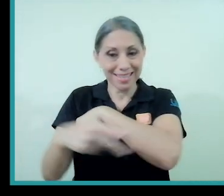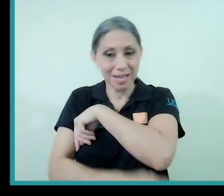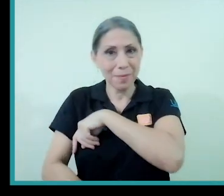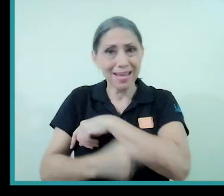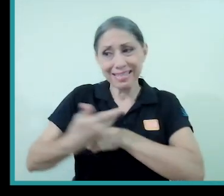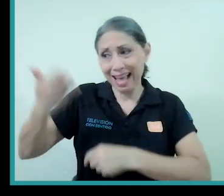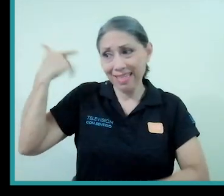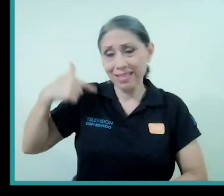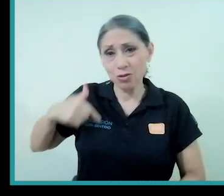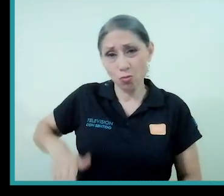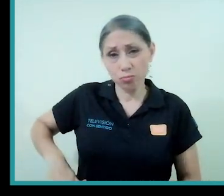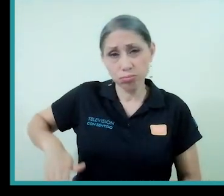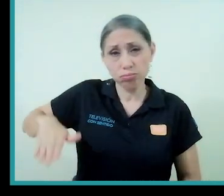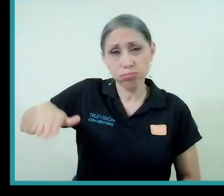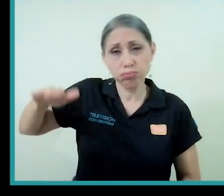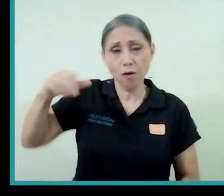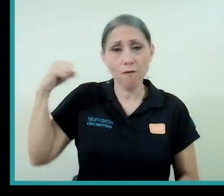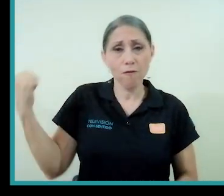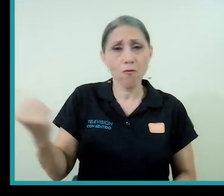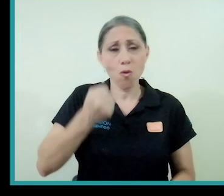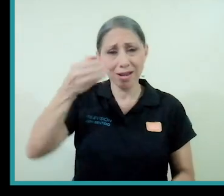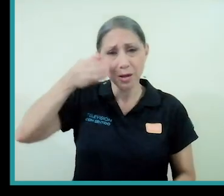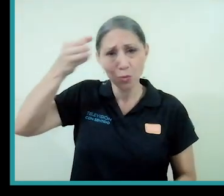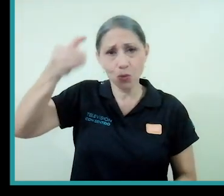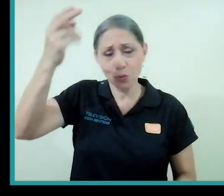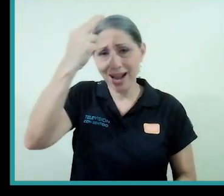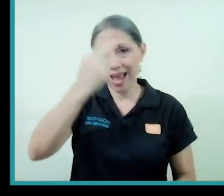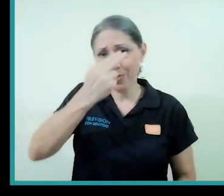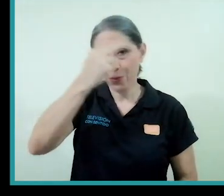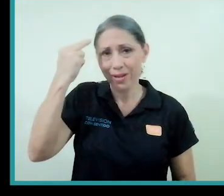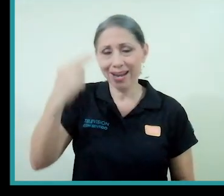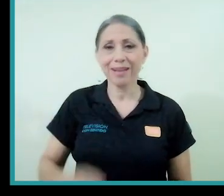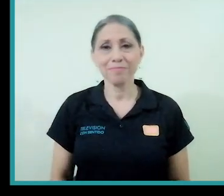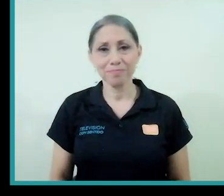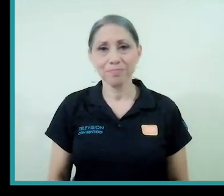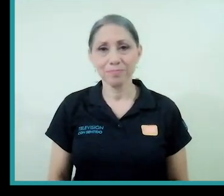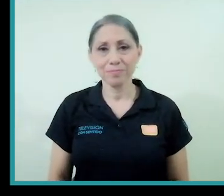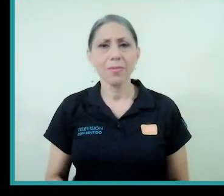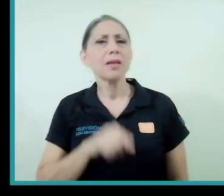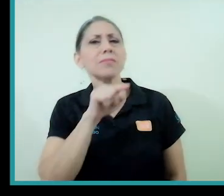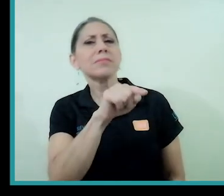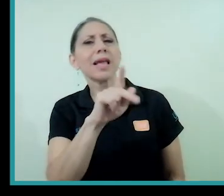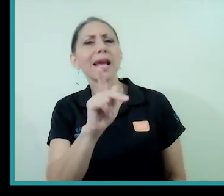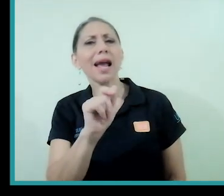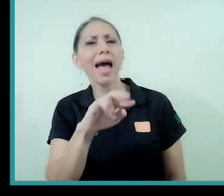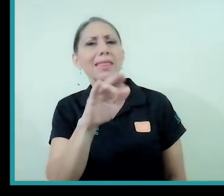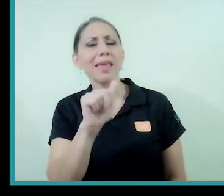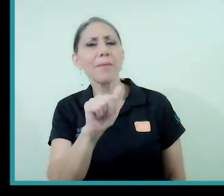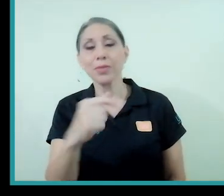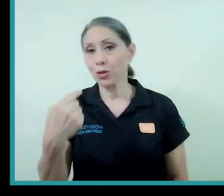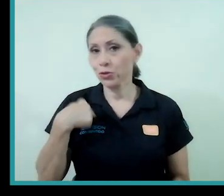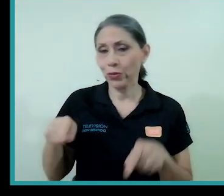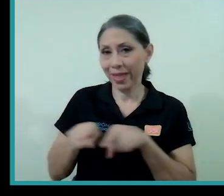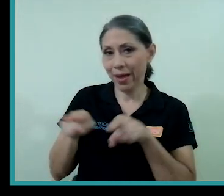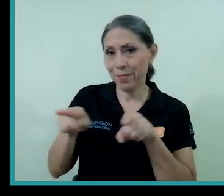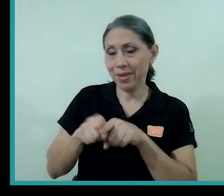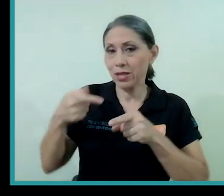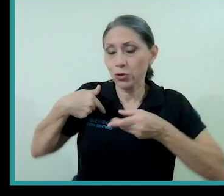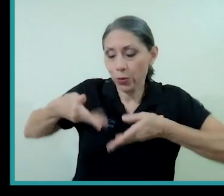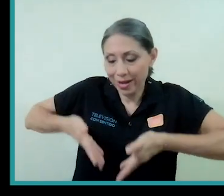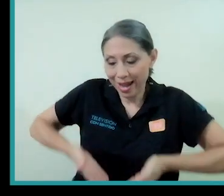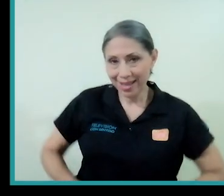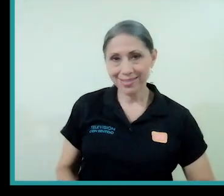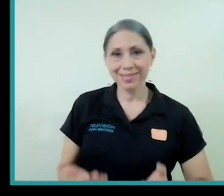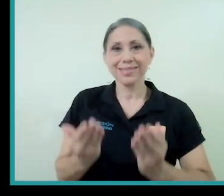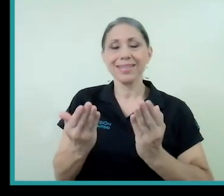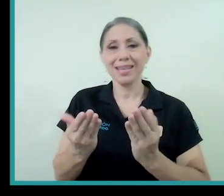aún tengo una fuerte cultura católica y en el caso tuyo Katy y yo también nací en una